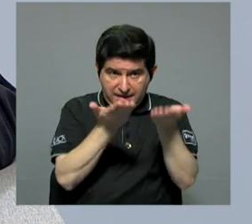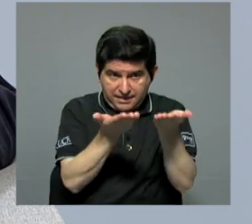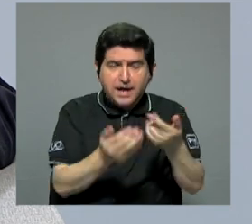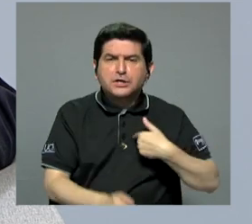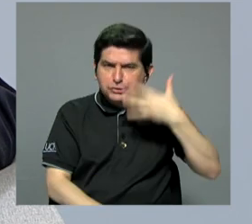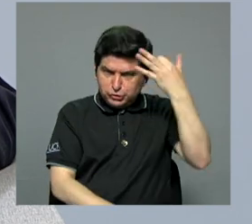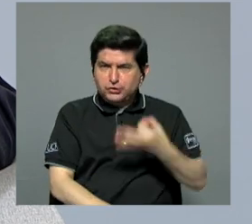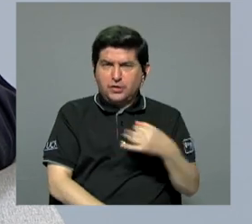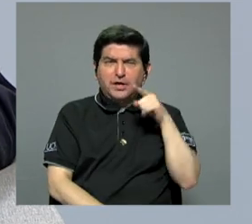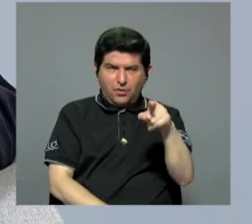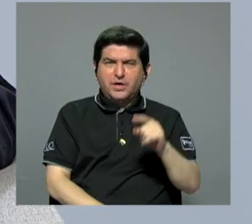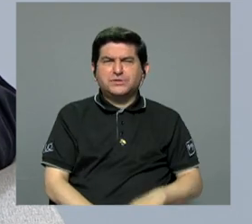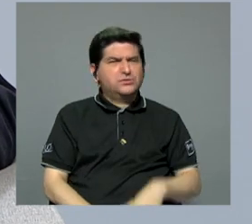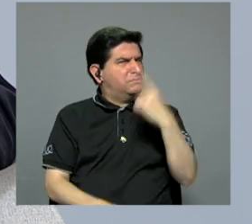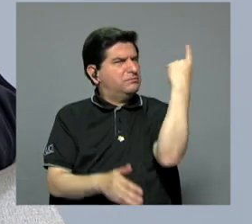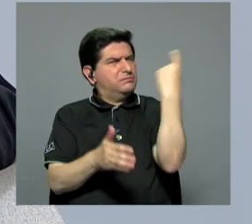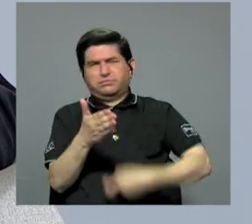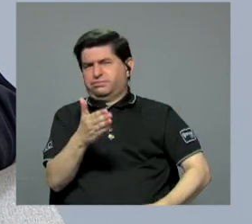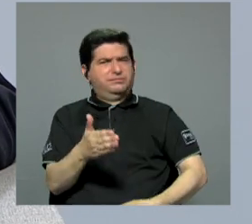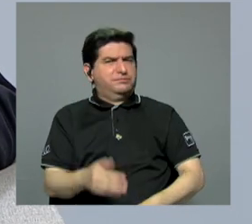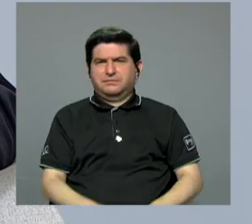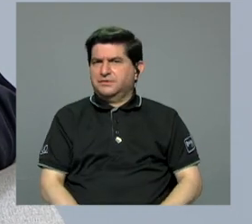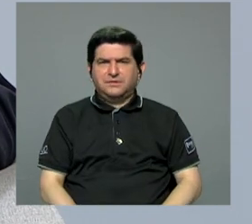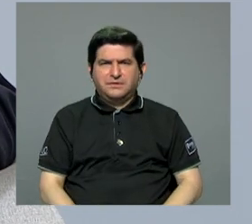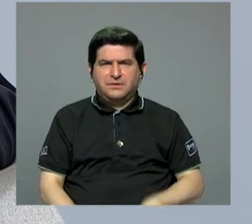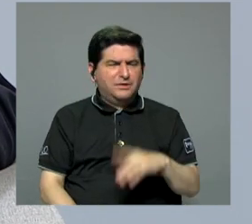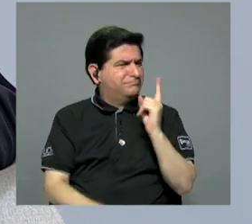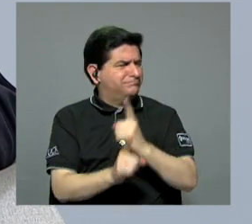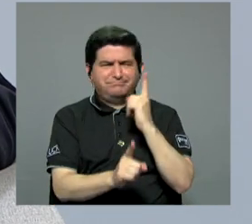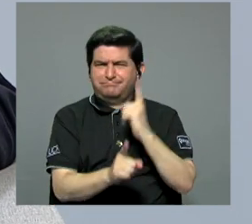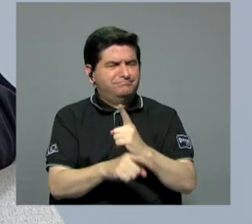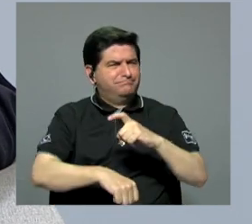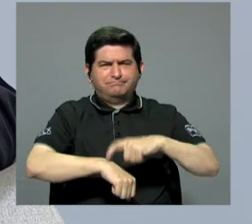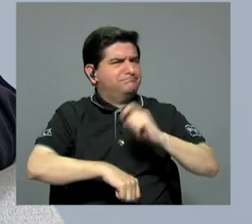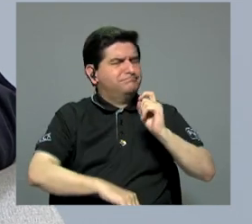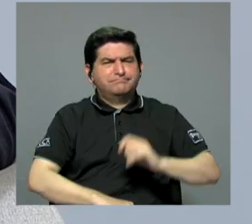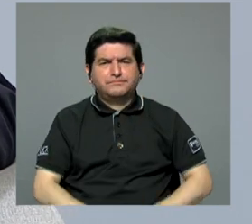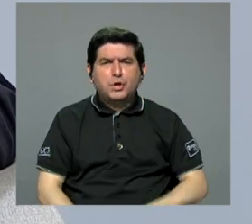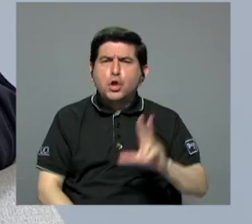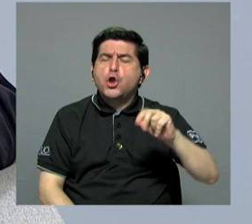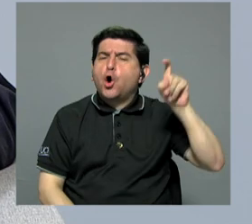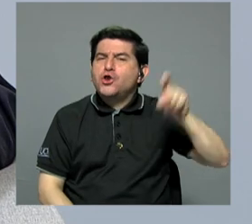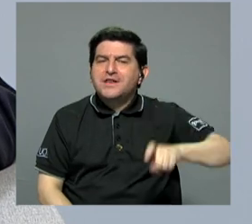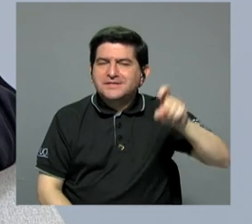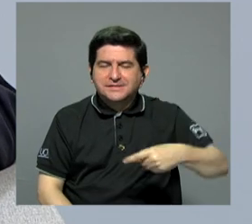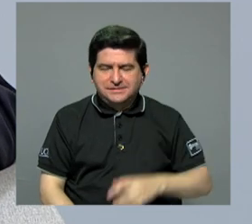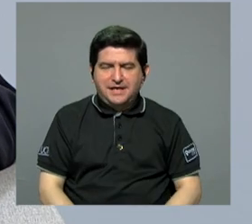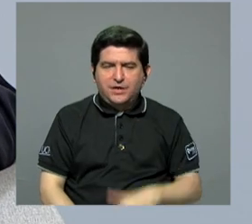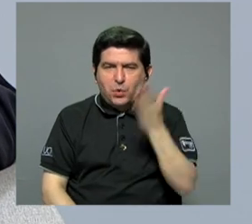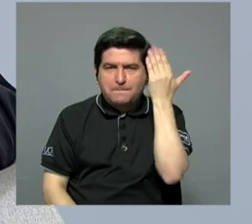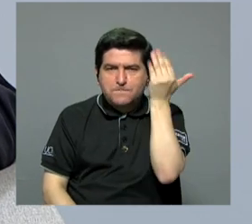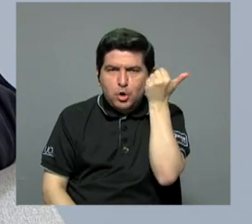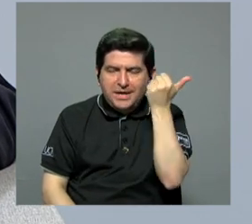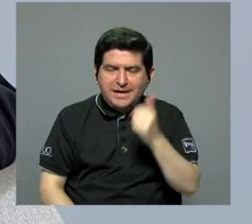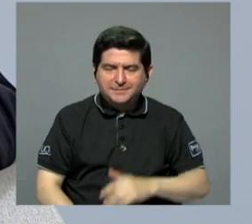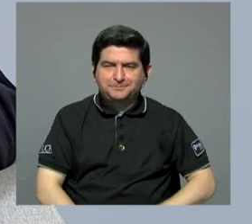eso sí me parece que es bastante grosero y me parece bastante imprudente e innecesario como le decía. ¿Por qué?